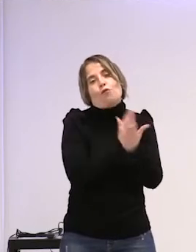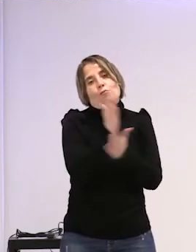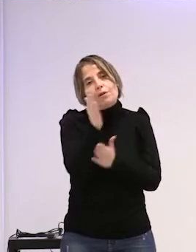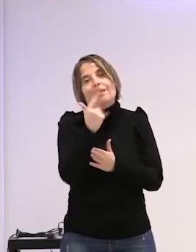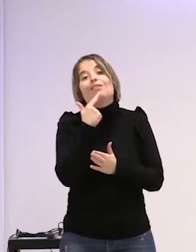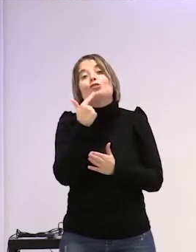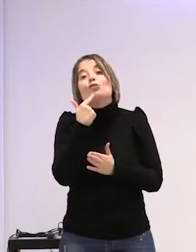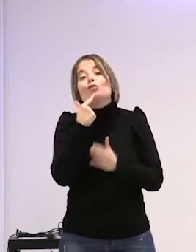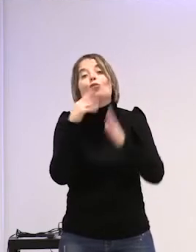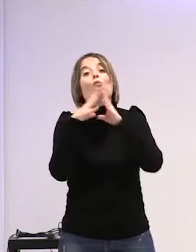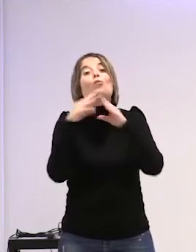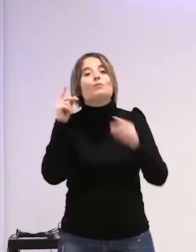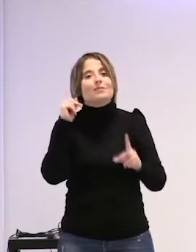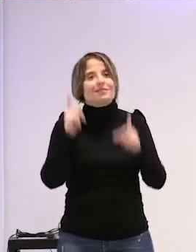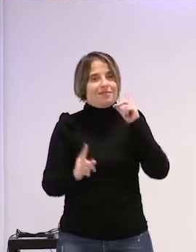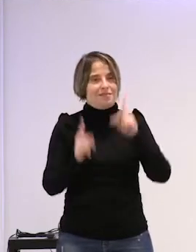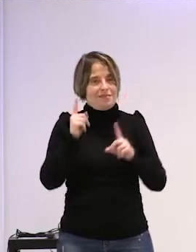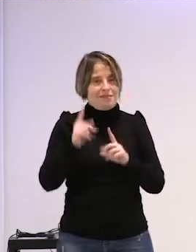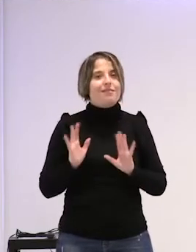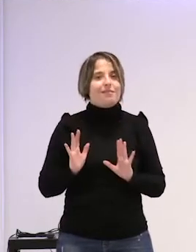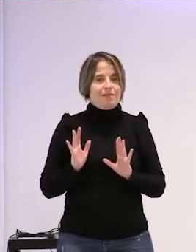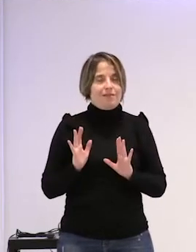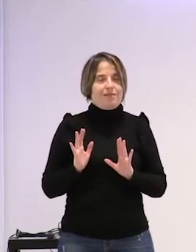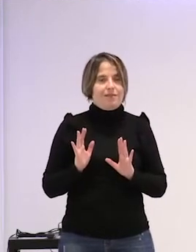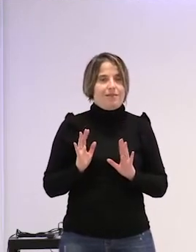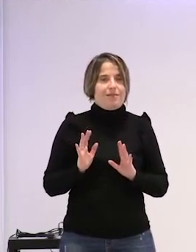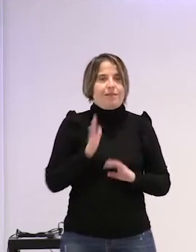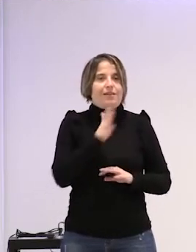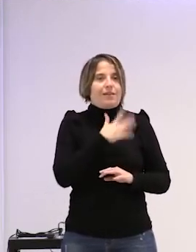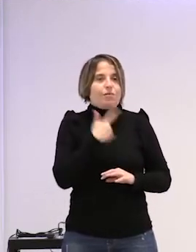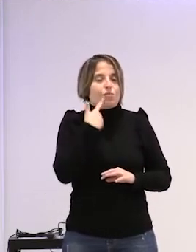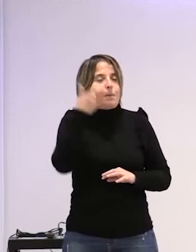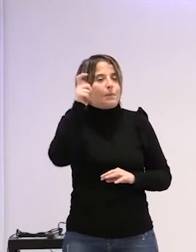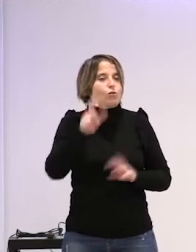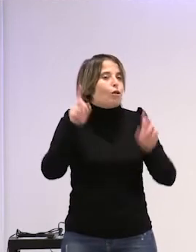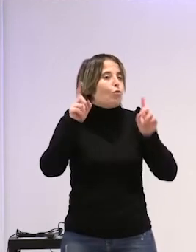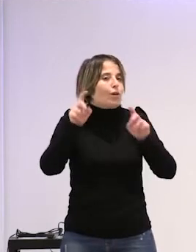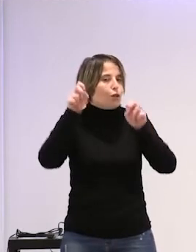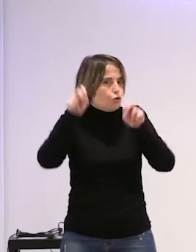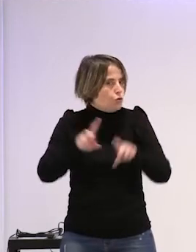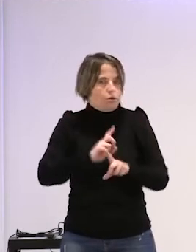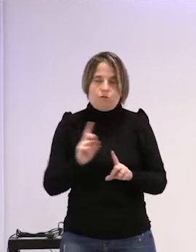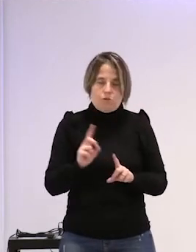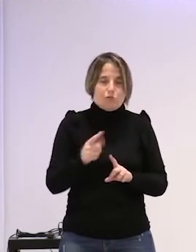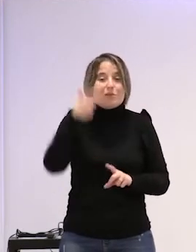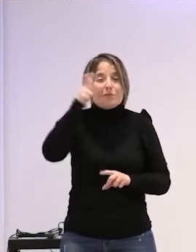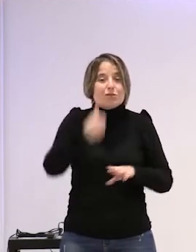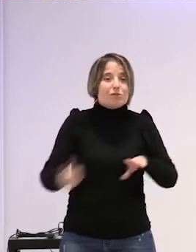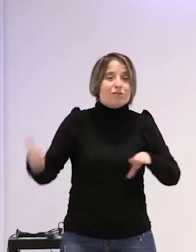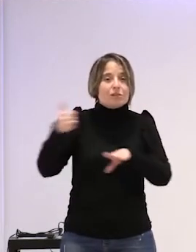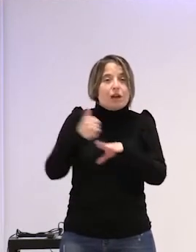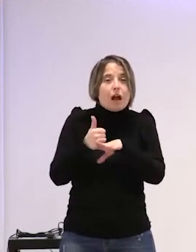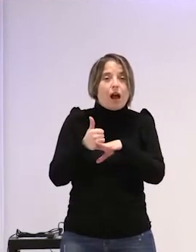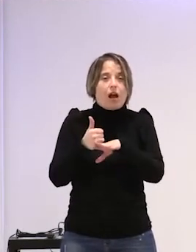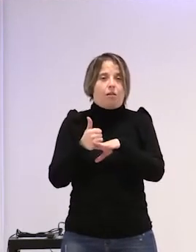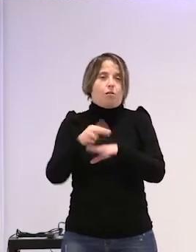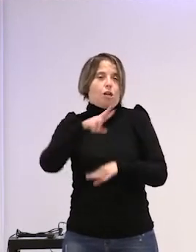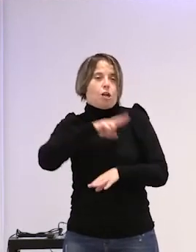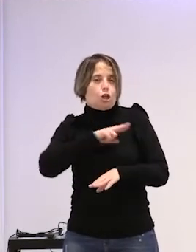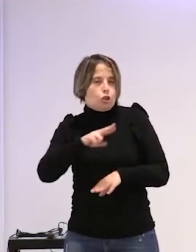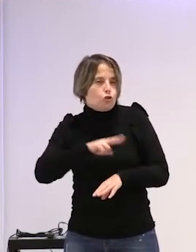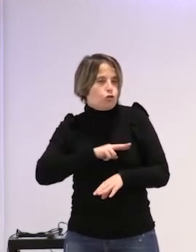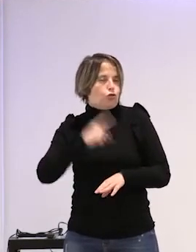rector de la UCA no estoy hablando de alguien sin educación ni nada jesuita renombrado